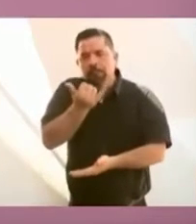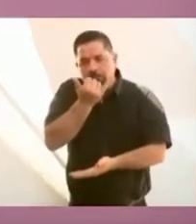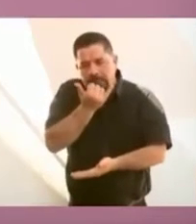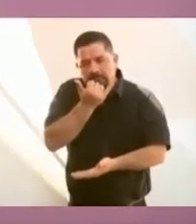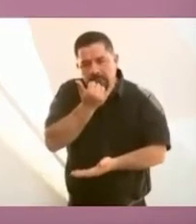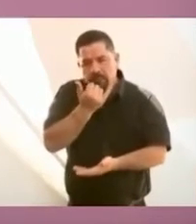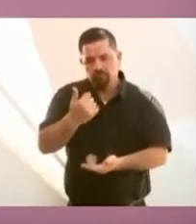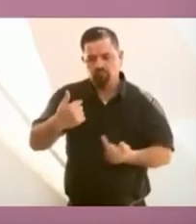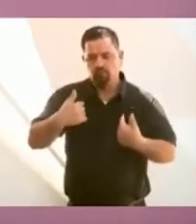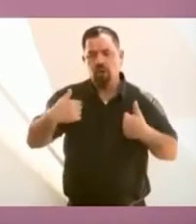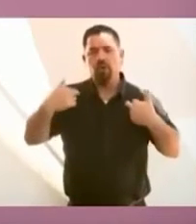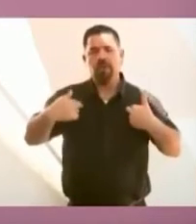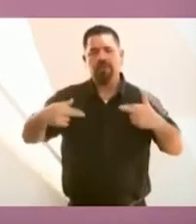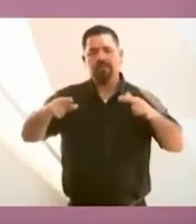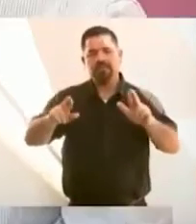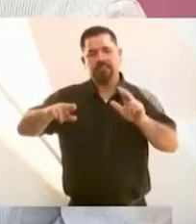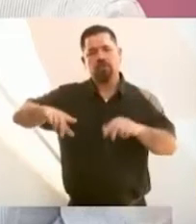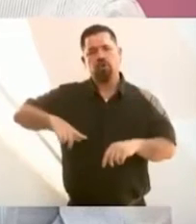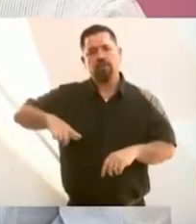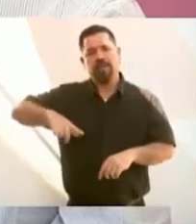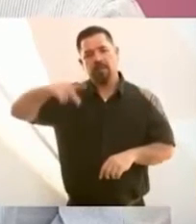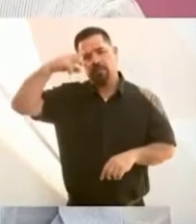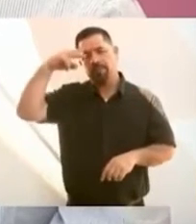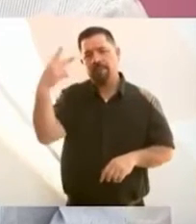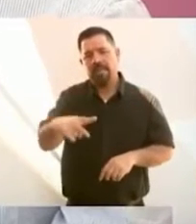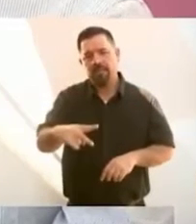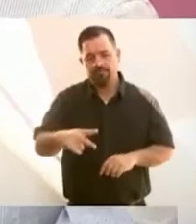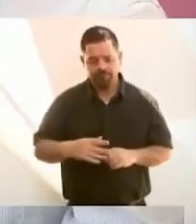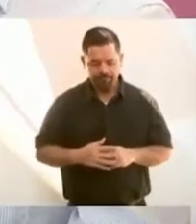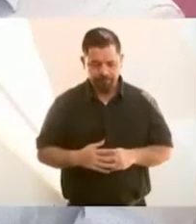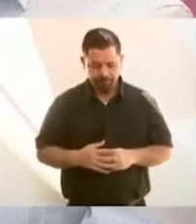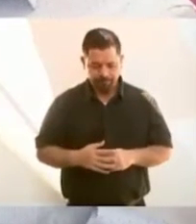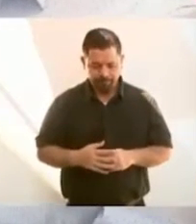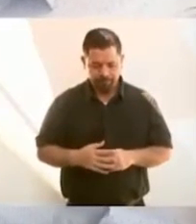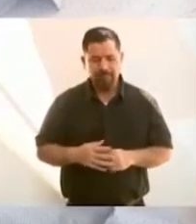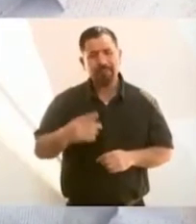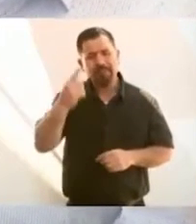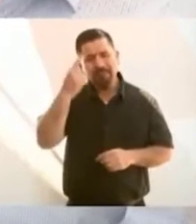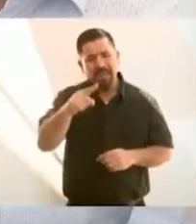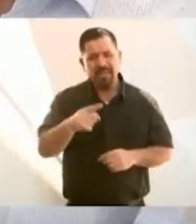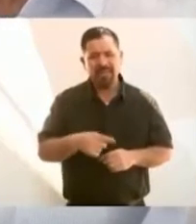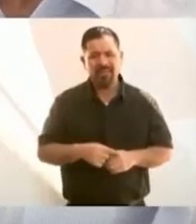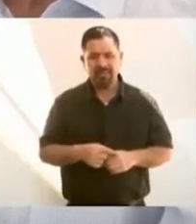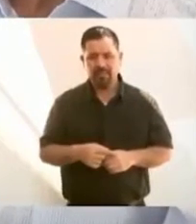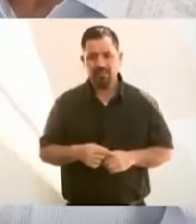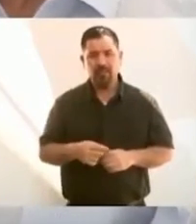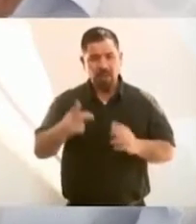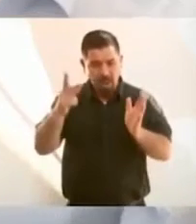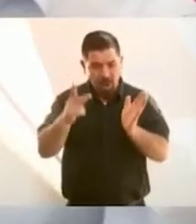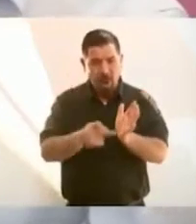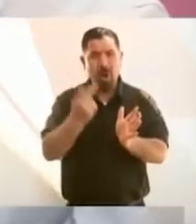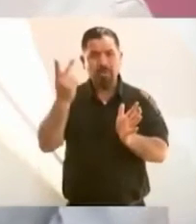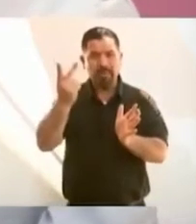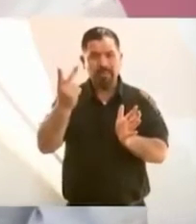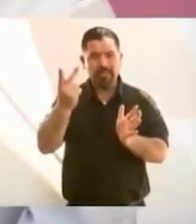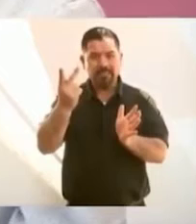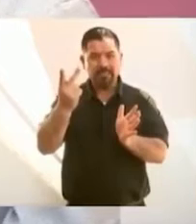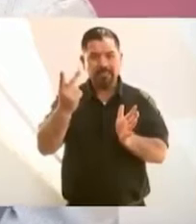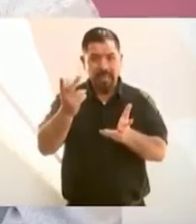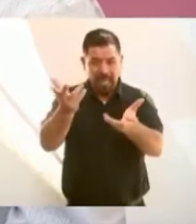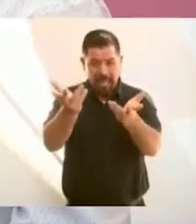del Estado mexicano para que nunca más se repita